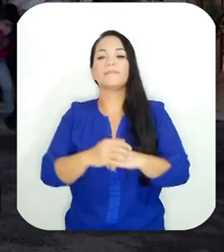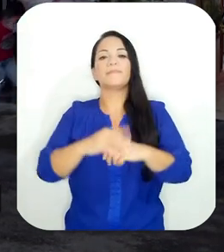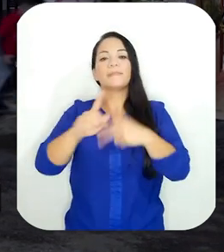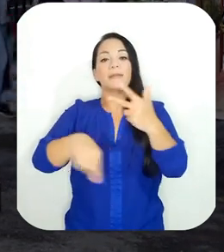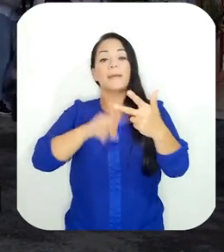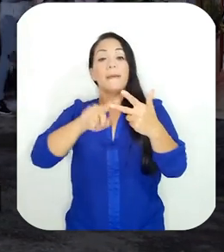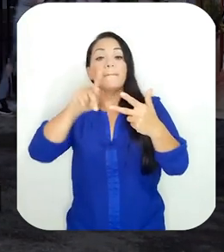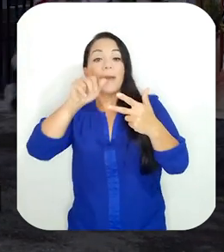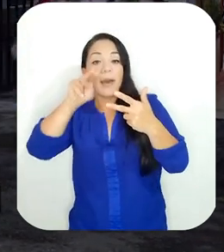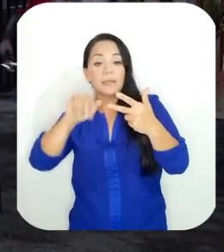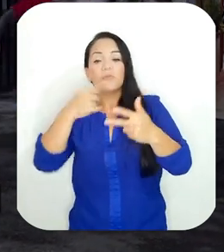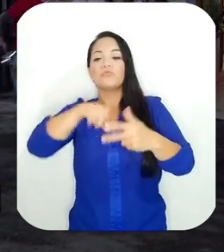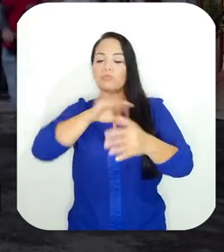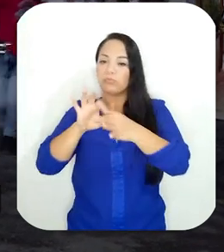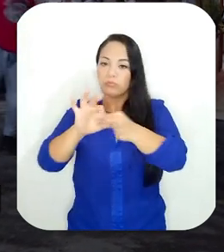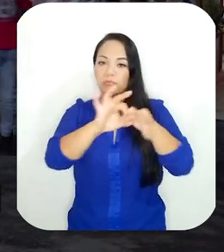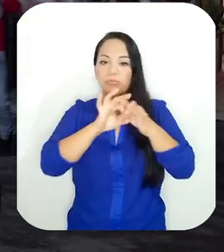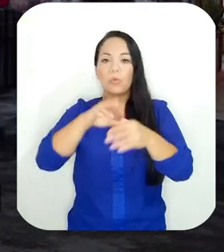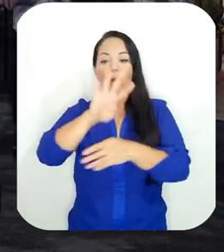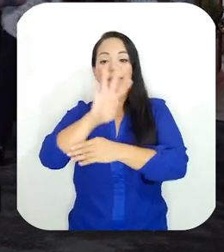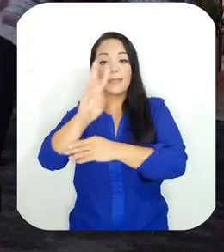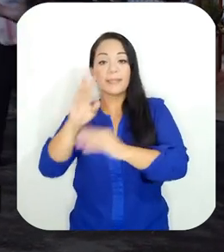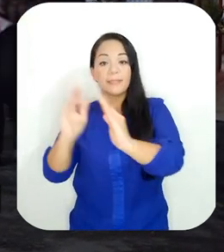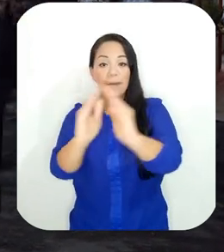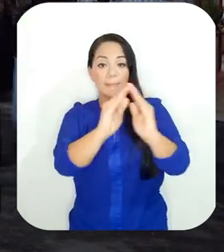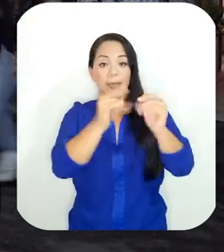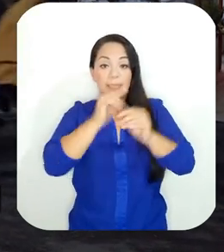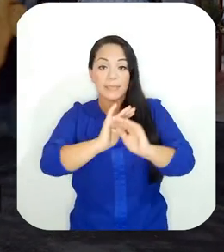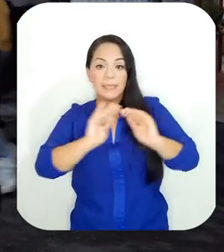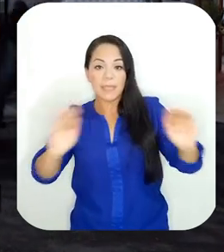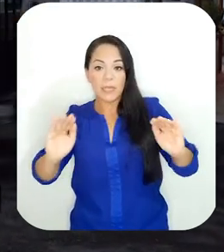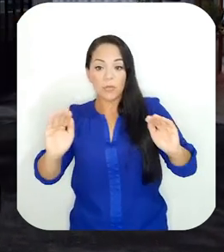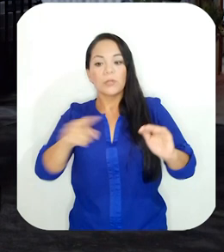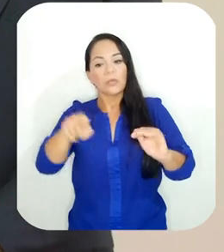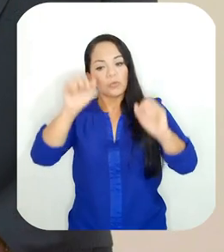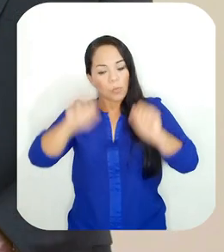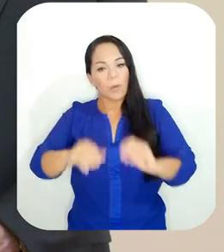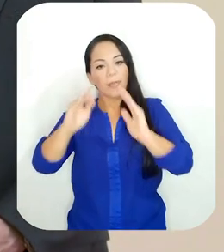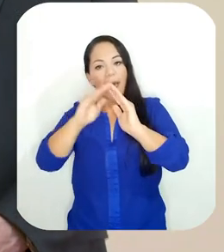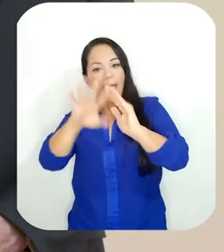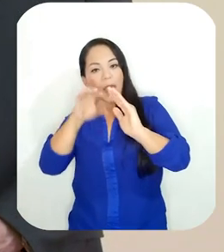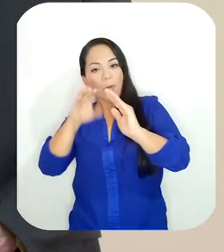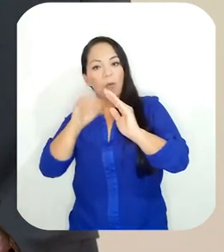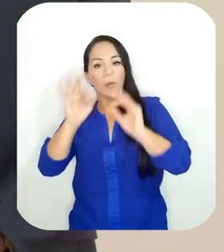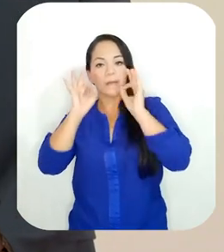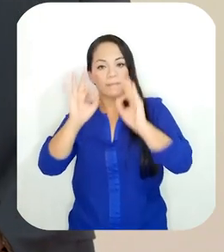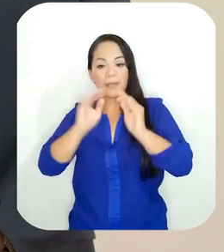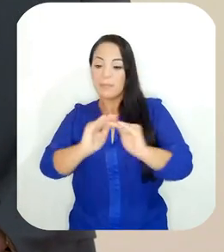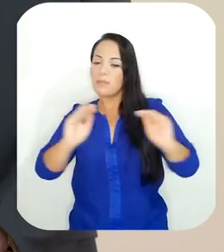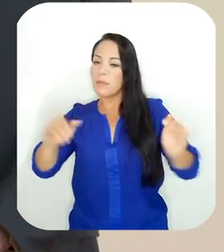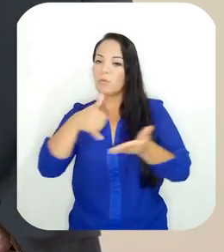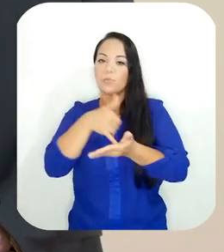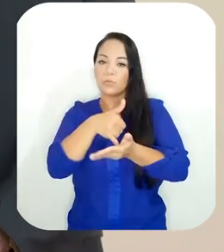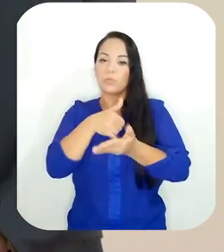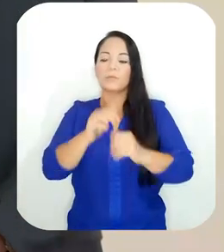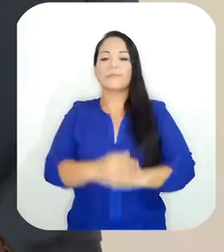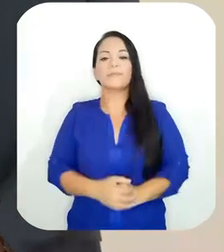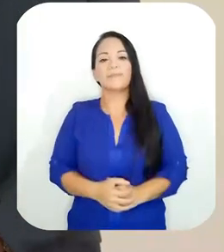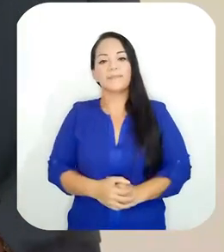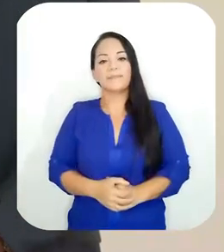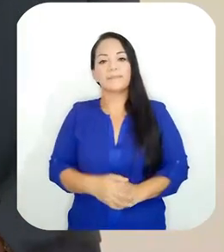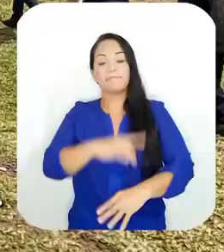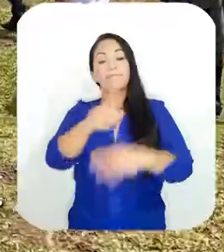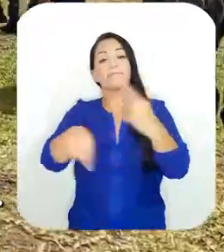el PANI, hemos coordinado para que los 46 albergues a nivel nacional puedan evacuar. Son nuestros niños los más